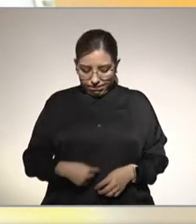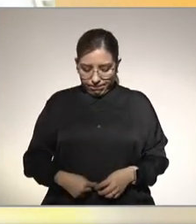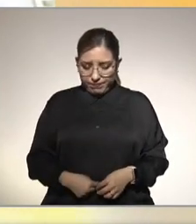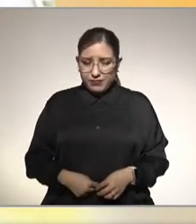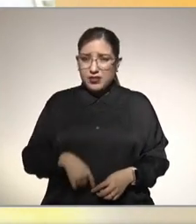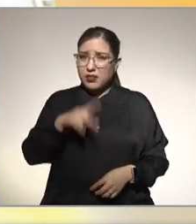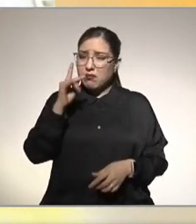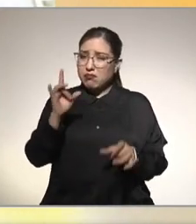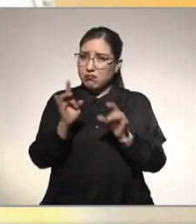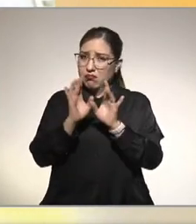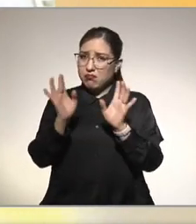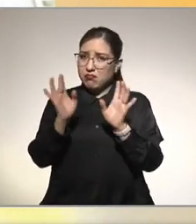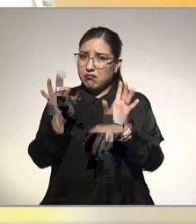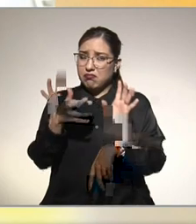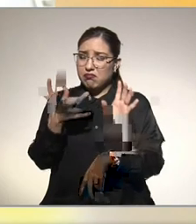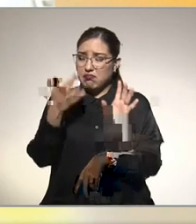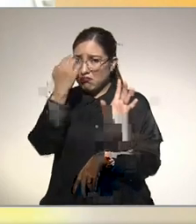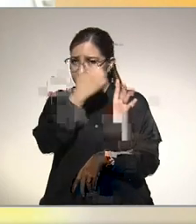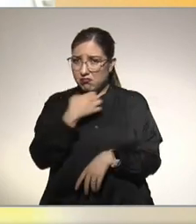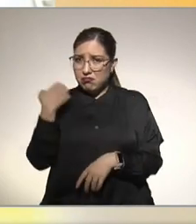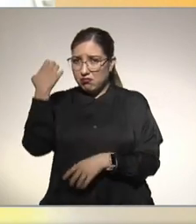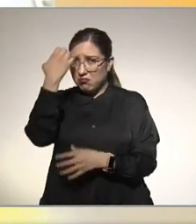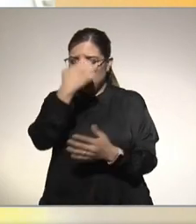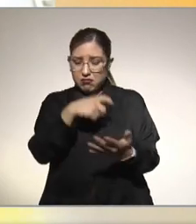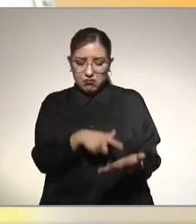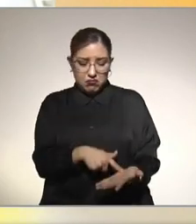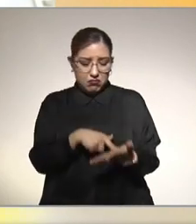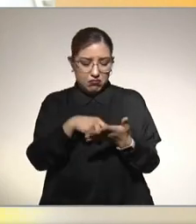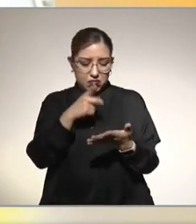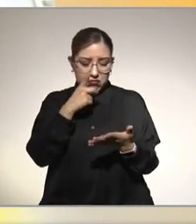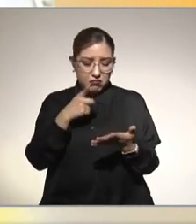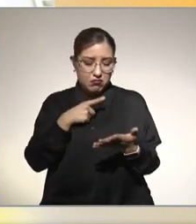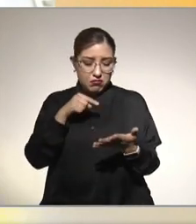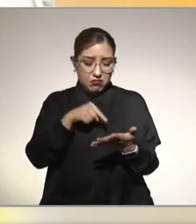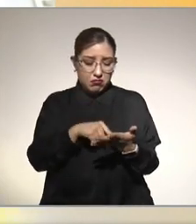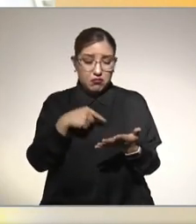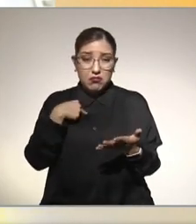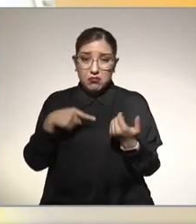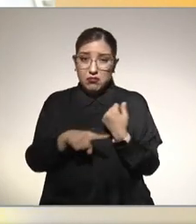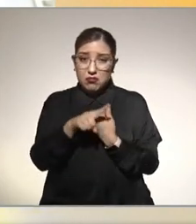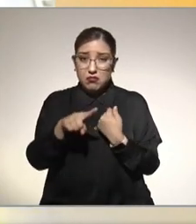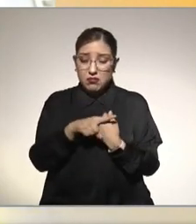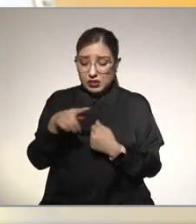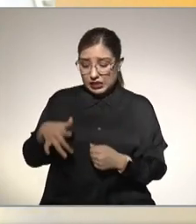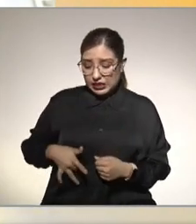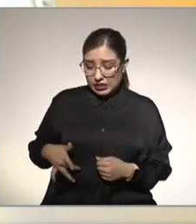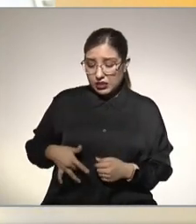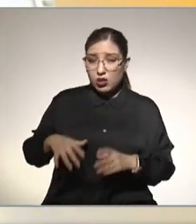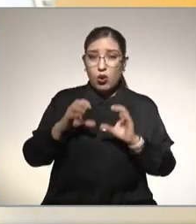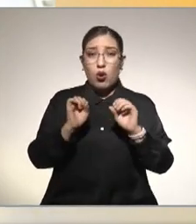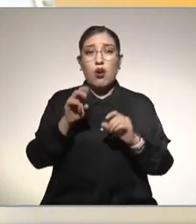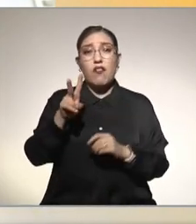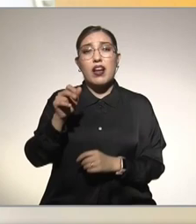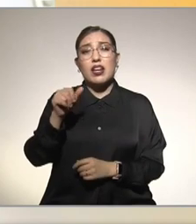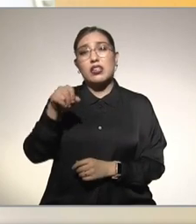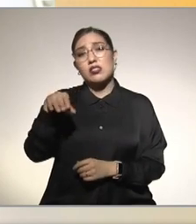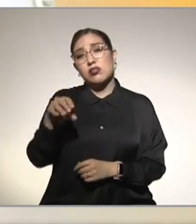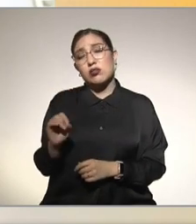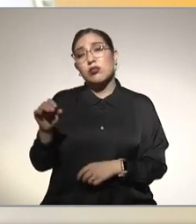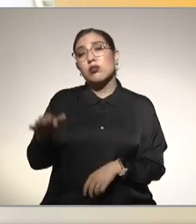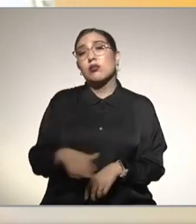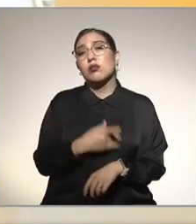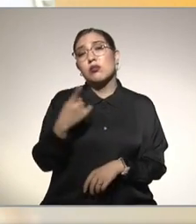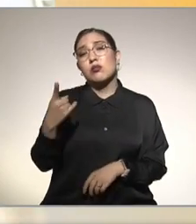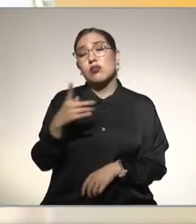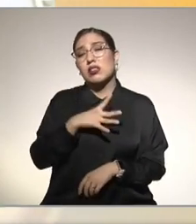fue que o tenía dañado el hígado o tenía dañado el vaso pues las plaquetas en